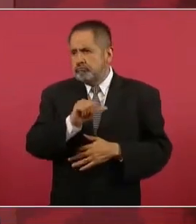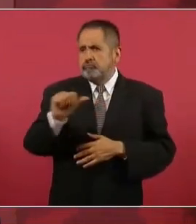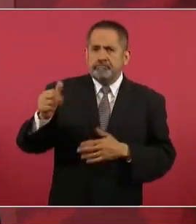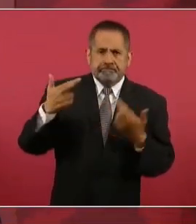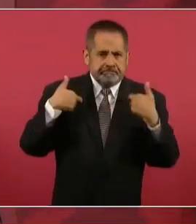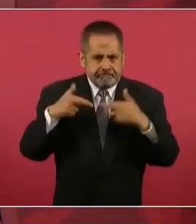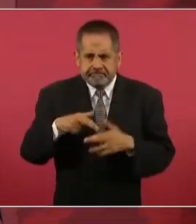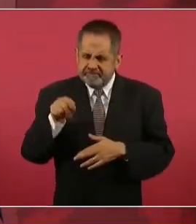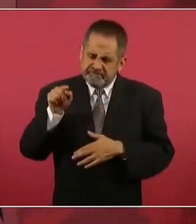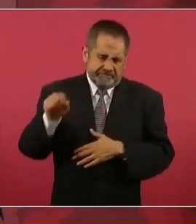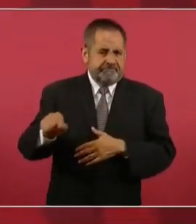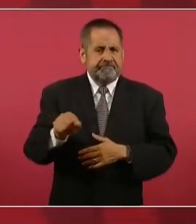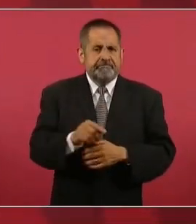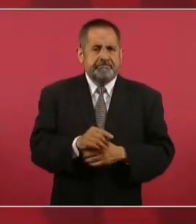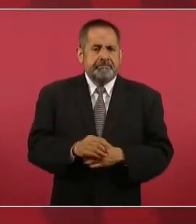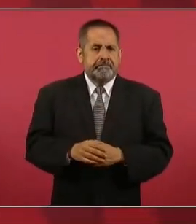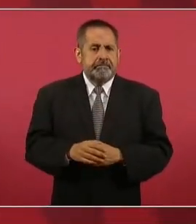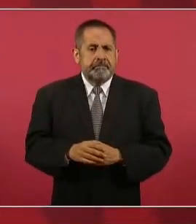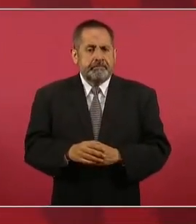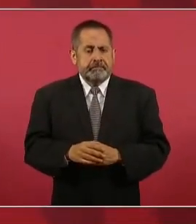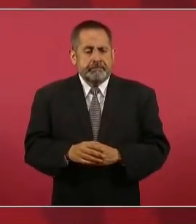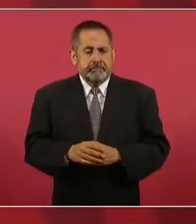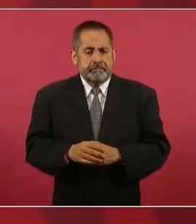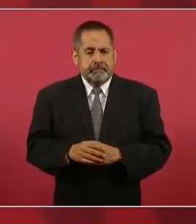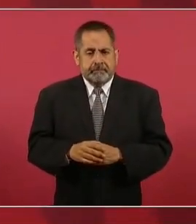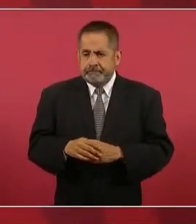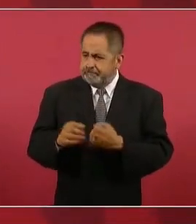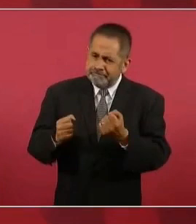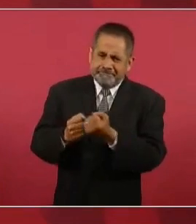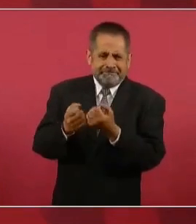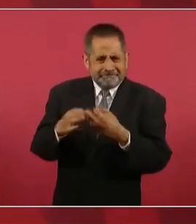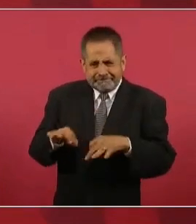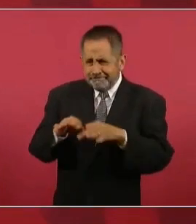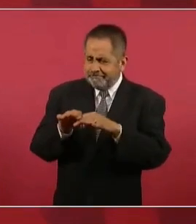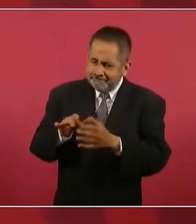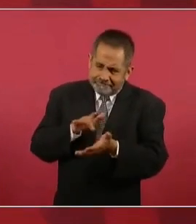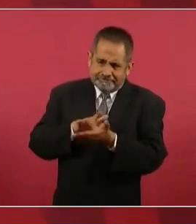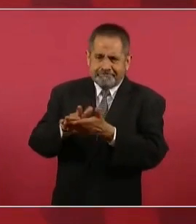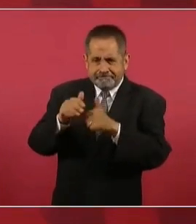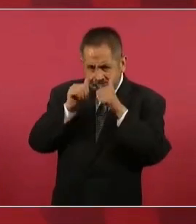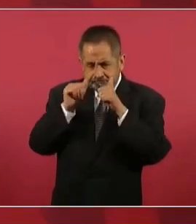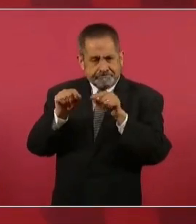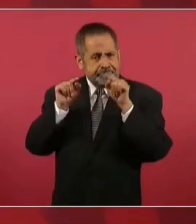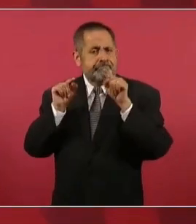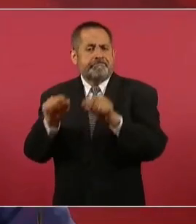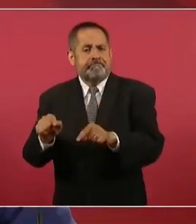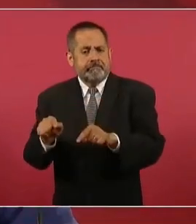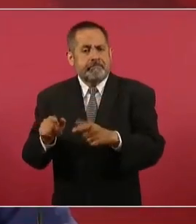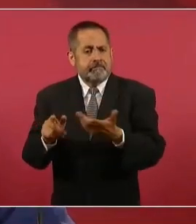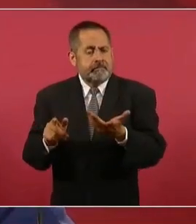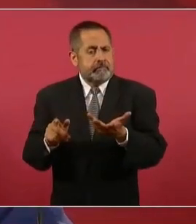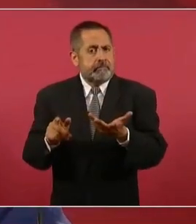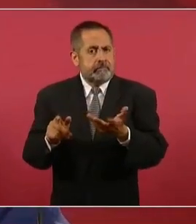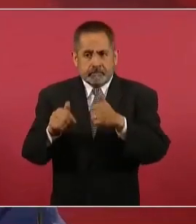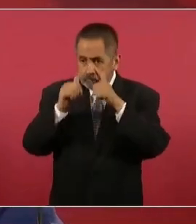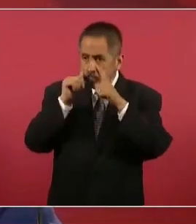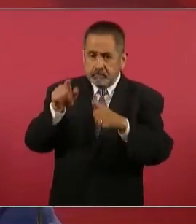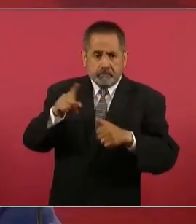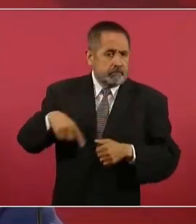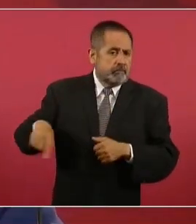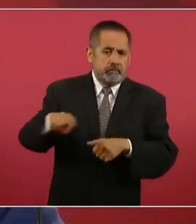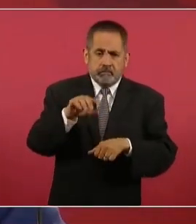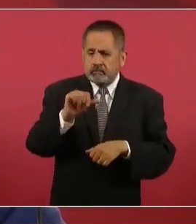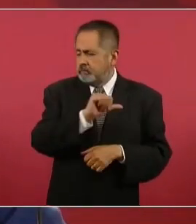es la base de la atención